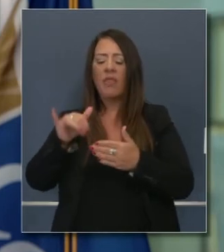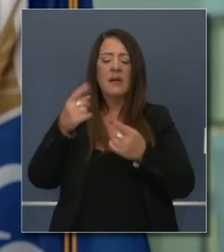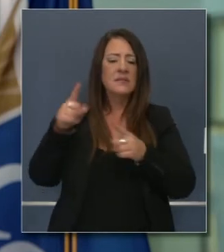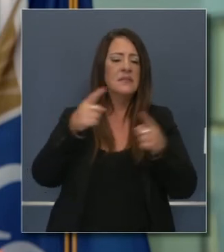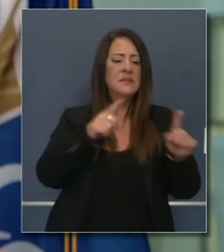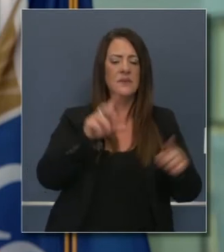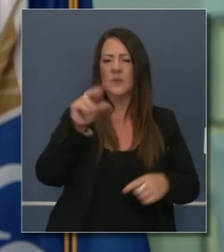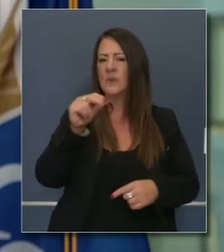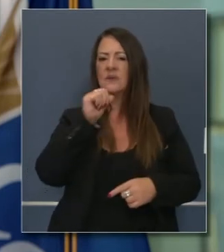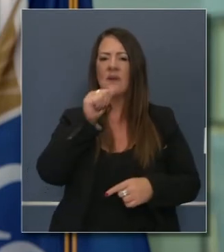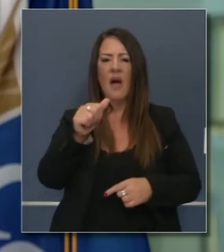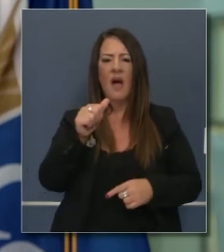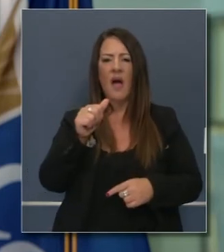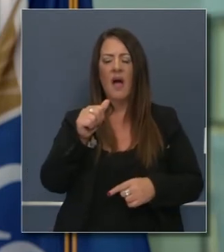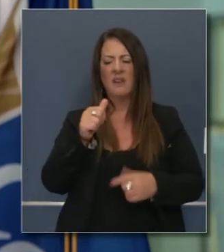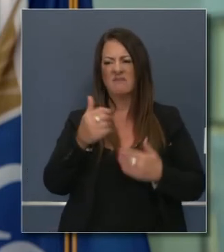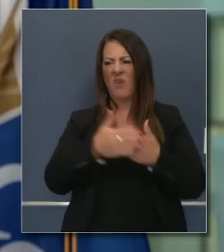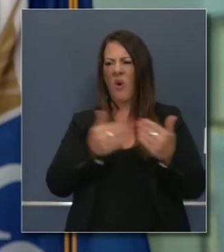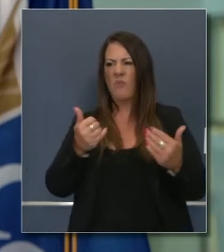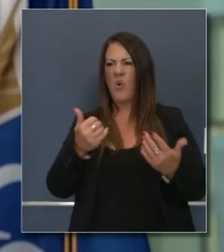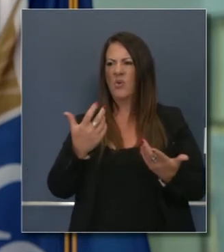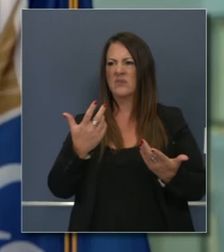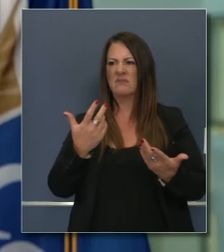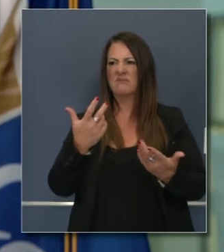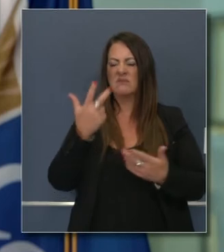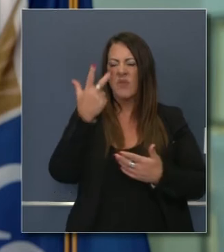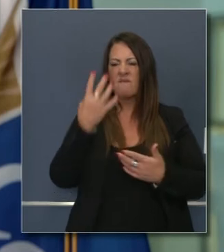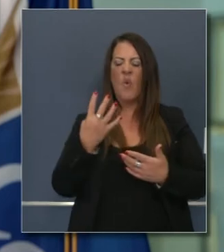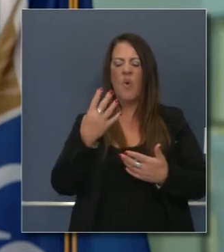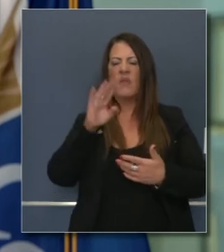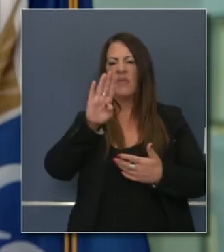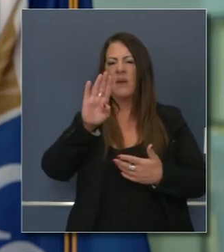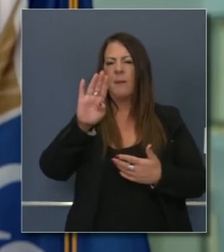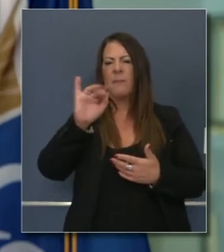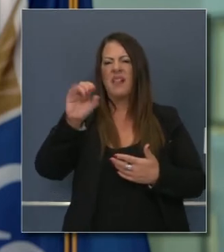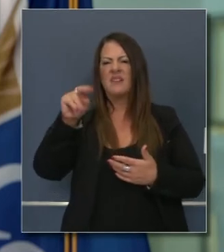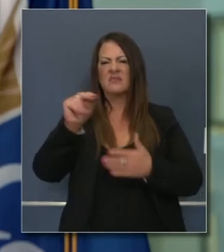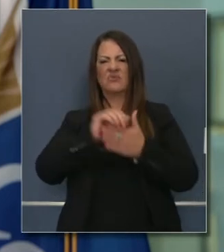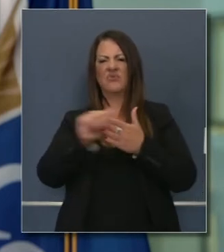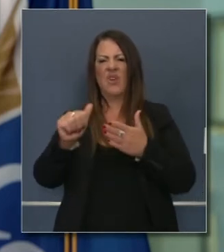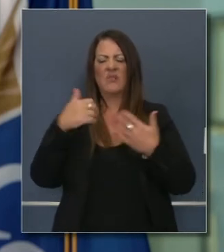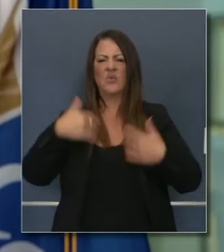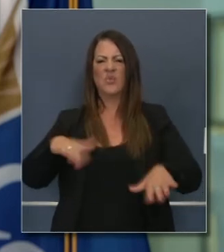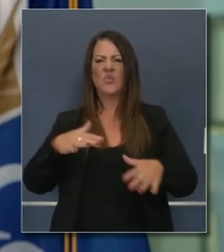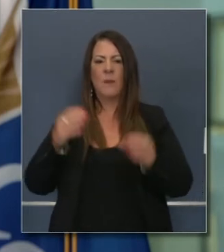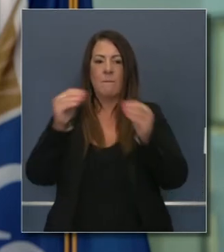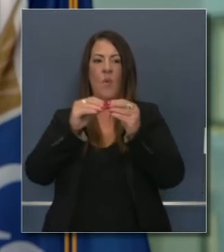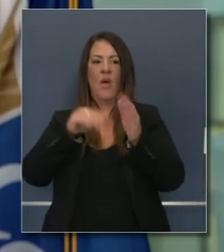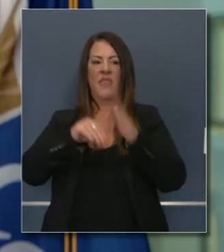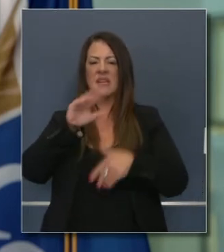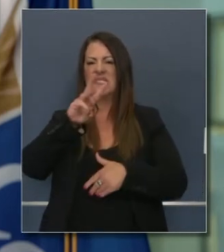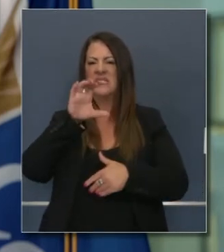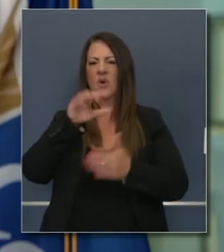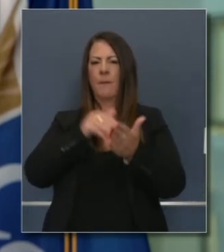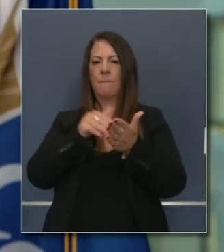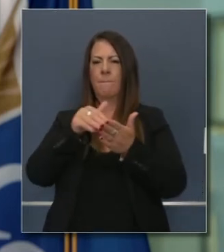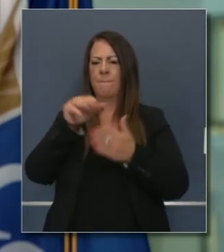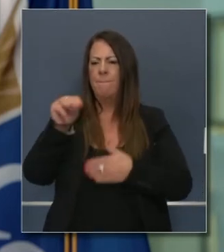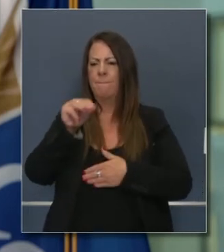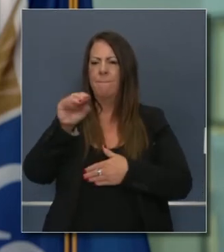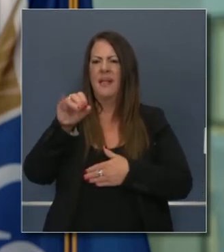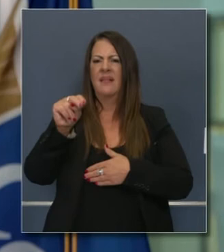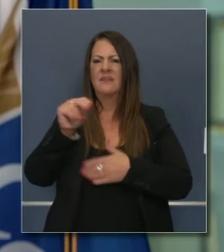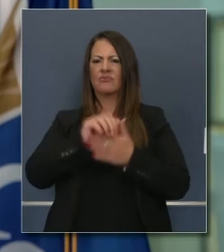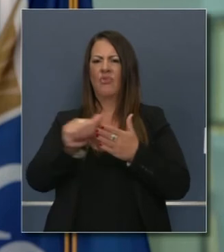es un momento histórico. Así lo hemos hecho hasta ahora, pero estamos hablando ahora de tres cuartos de un